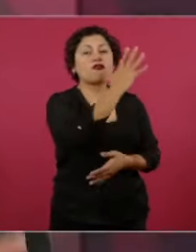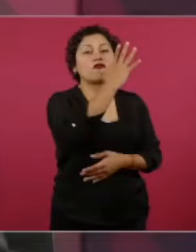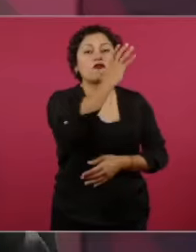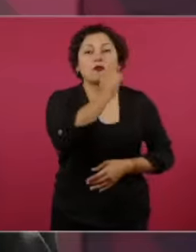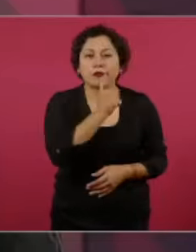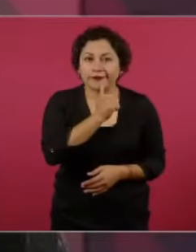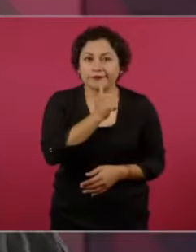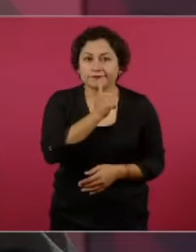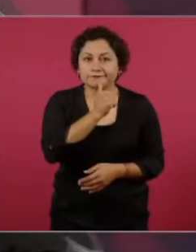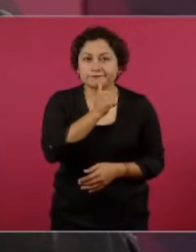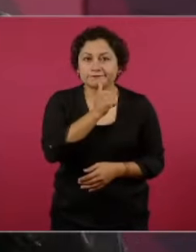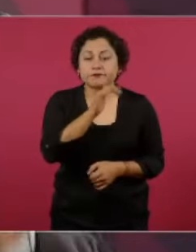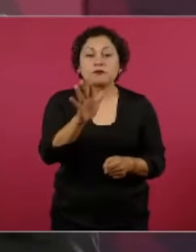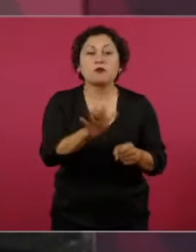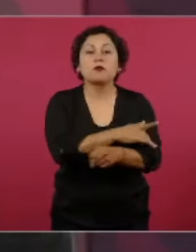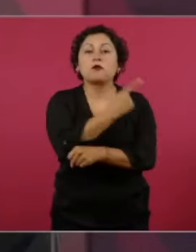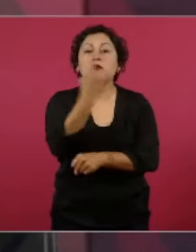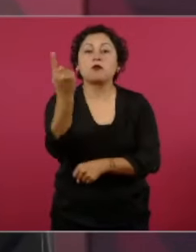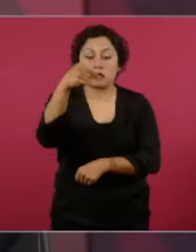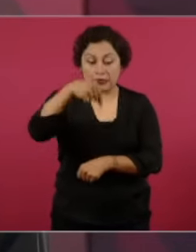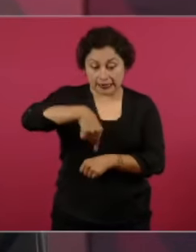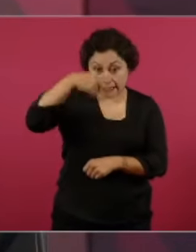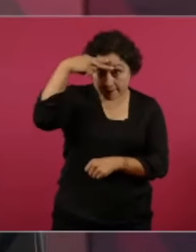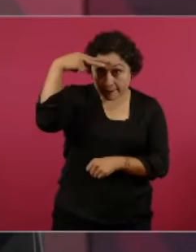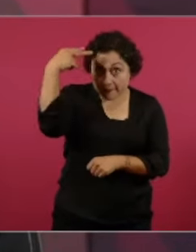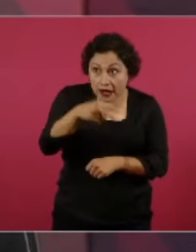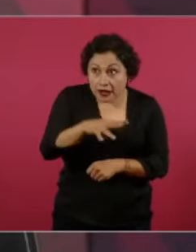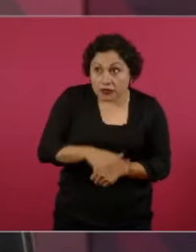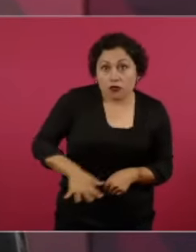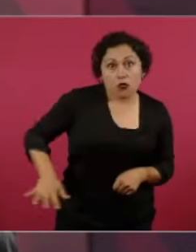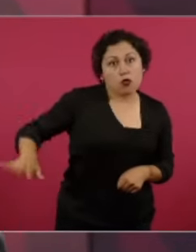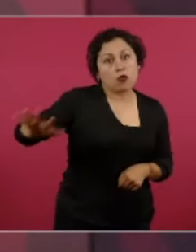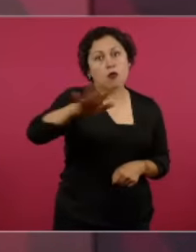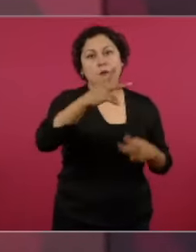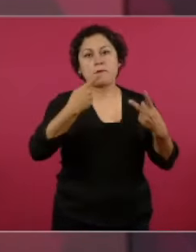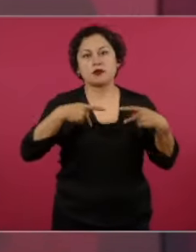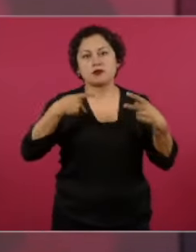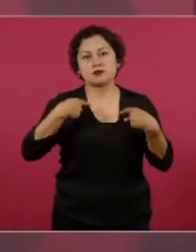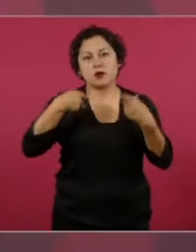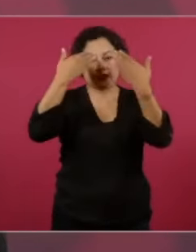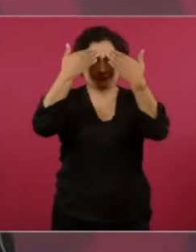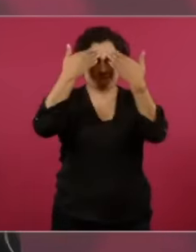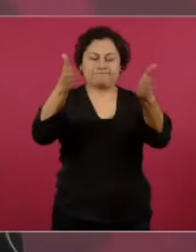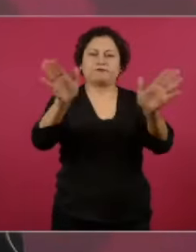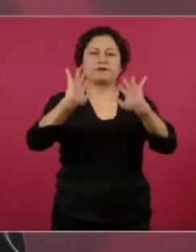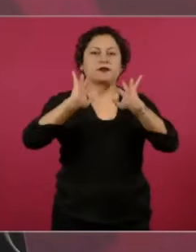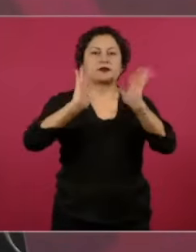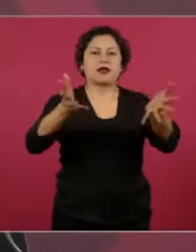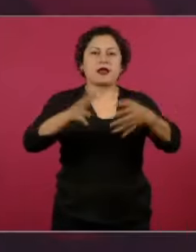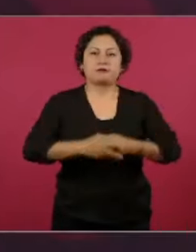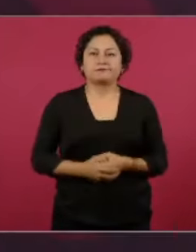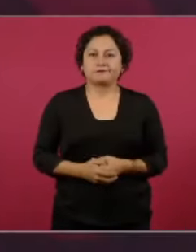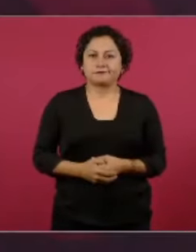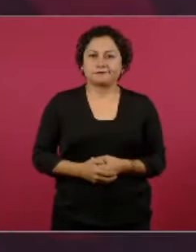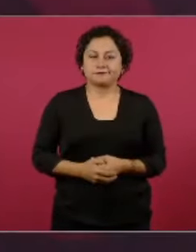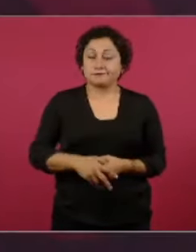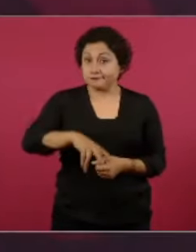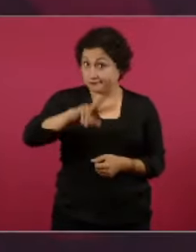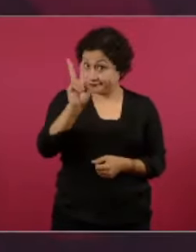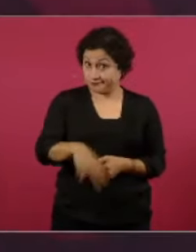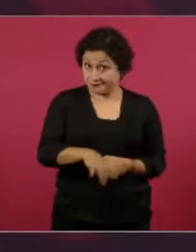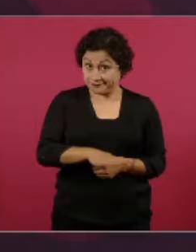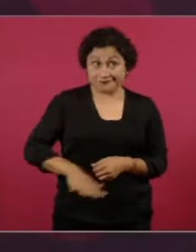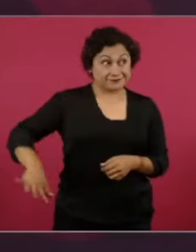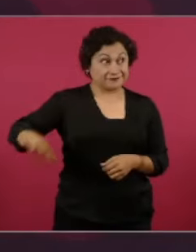de México es un pueblo muy consciente, está a la vanguardia. Es de los pueblos más